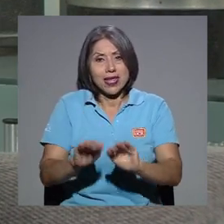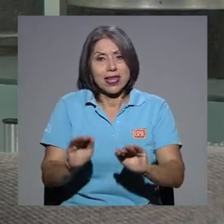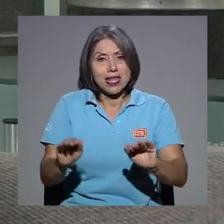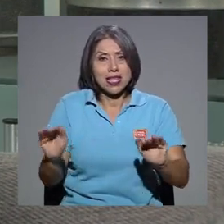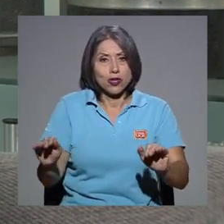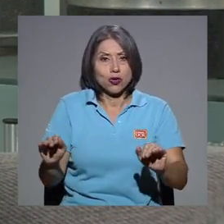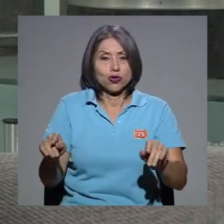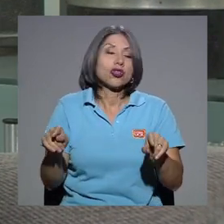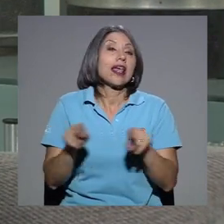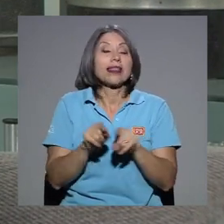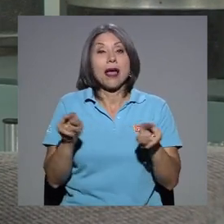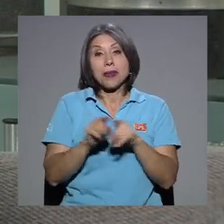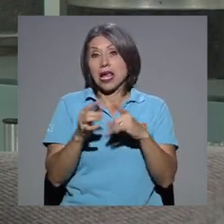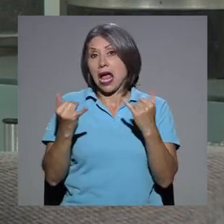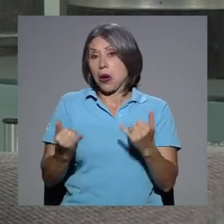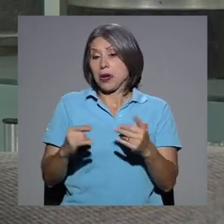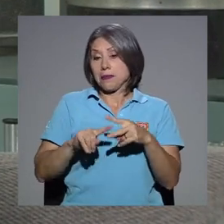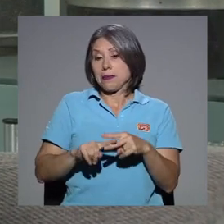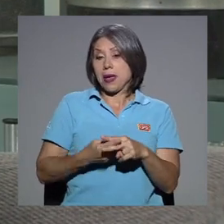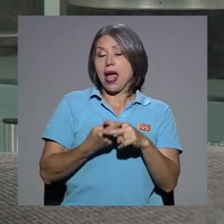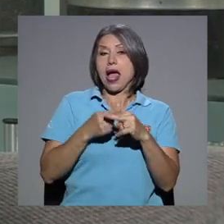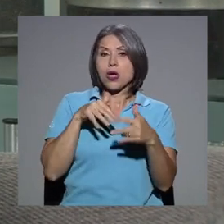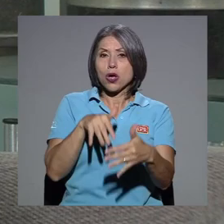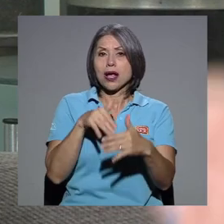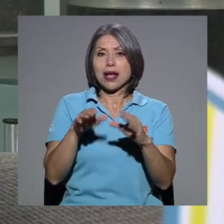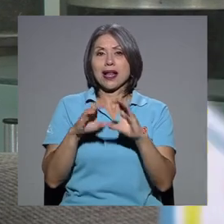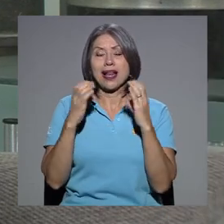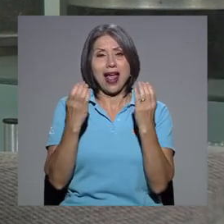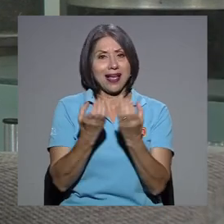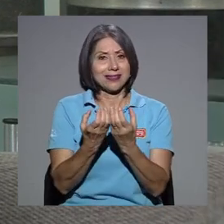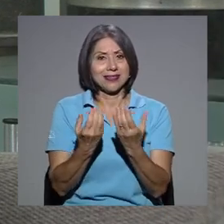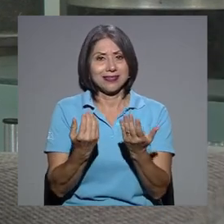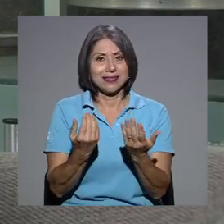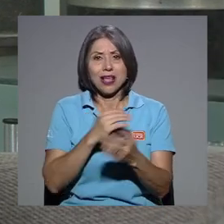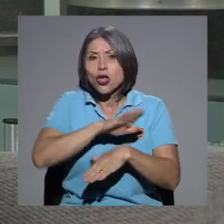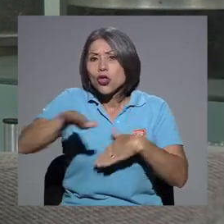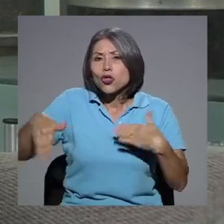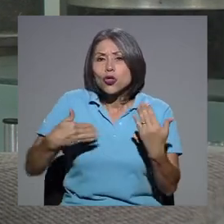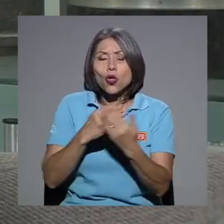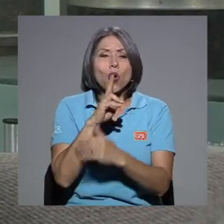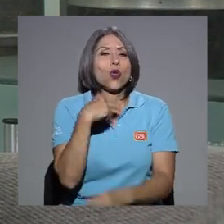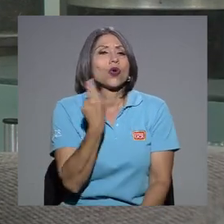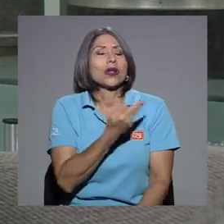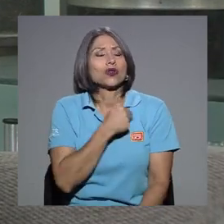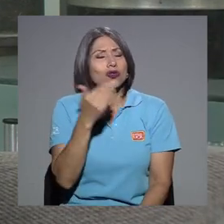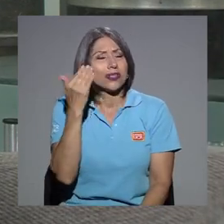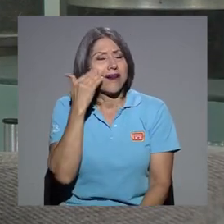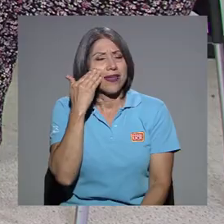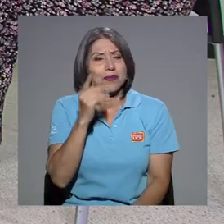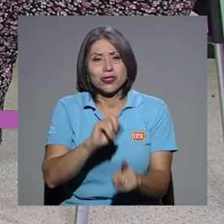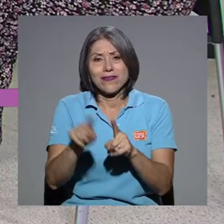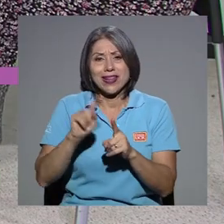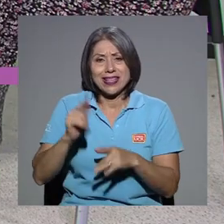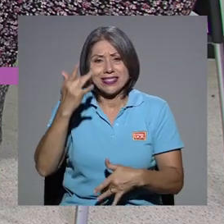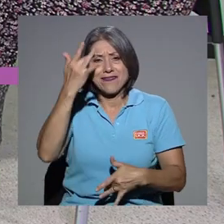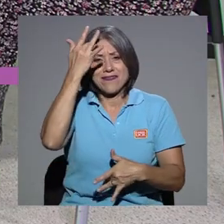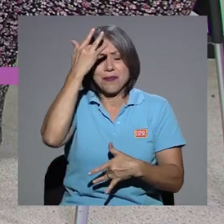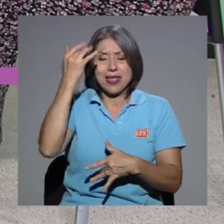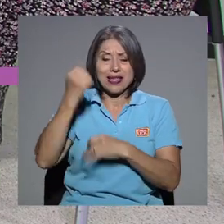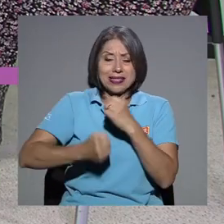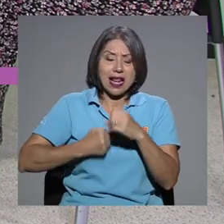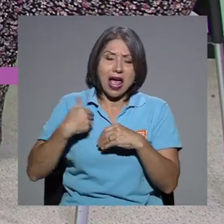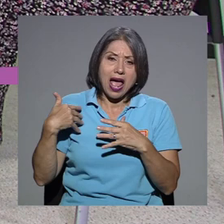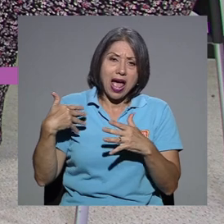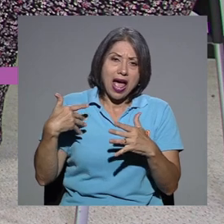un grupo importante van a empezar clases. Entonces, todo lo que sabemos de todos los virus y todo lo que aparece siempre durante el año, podríamos, si